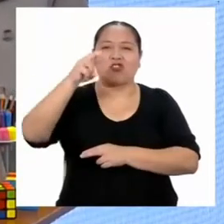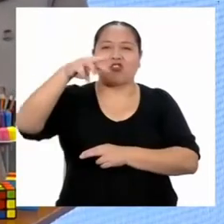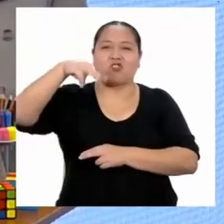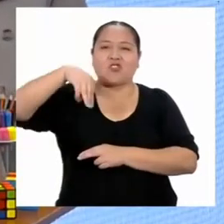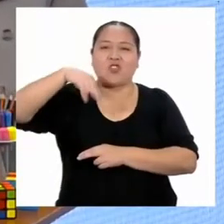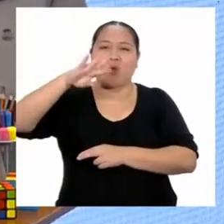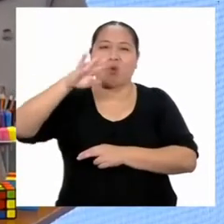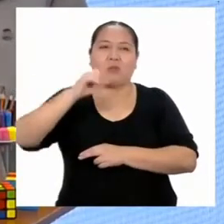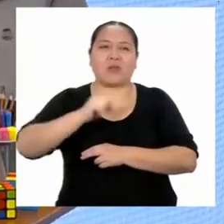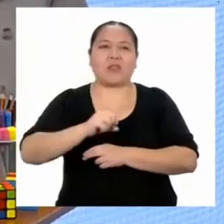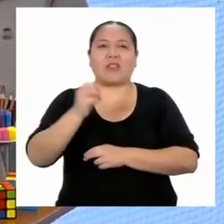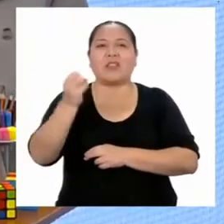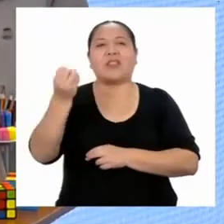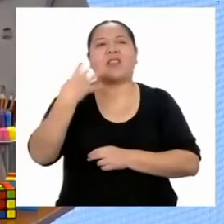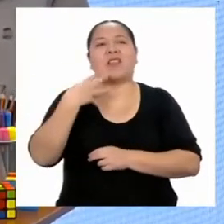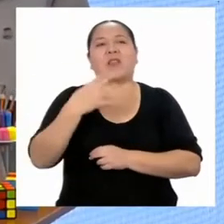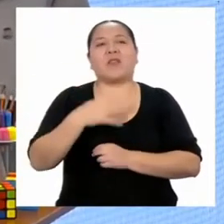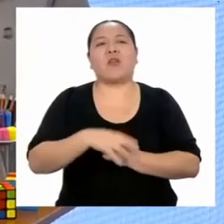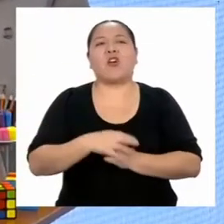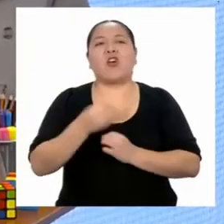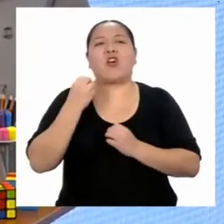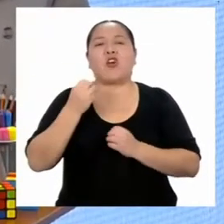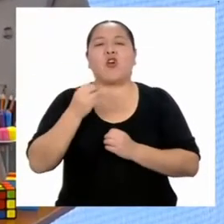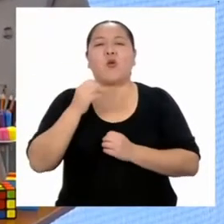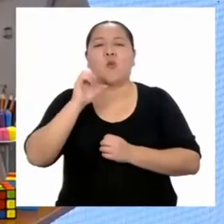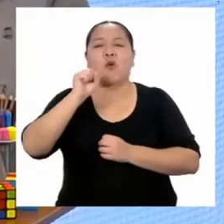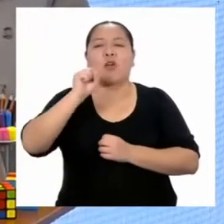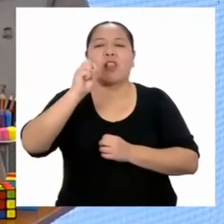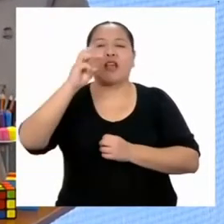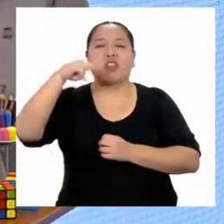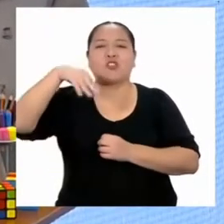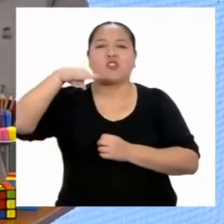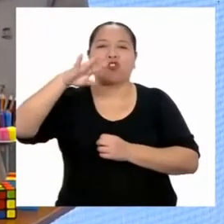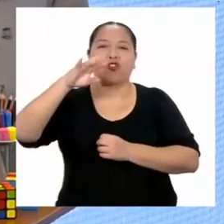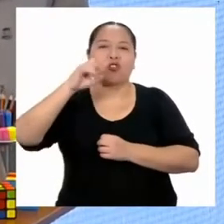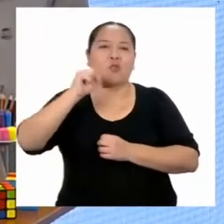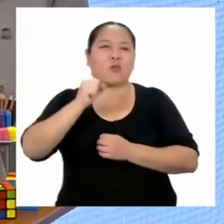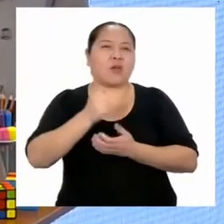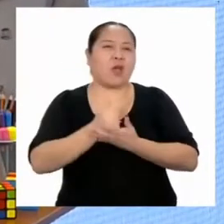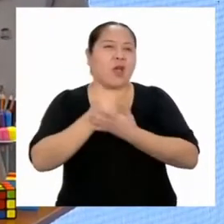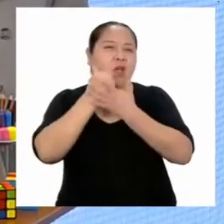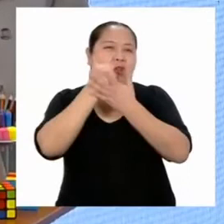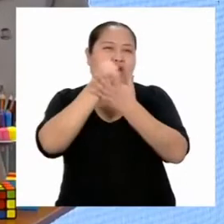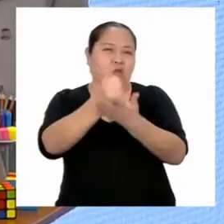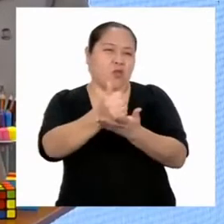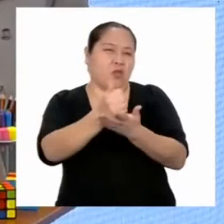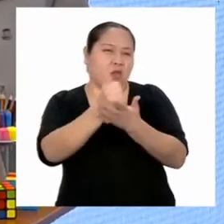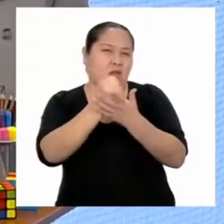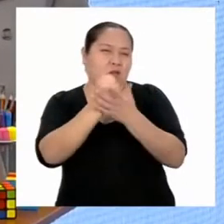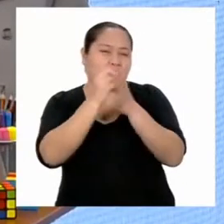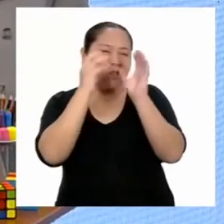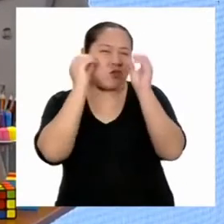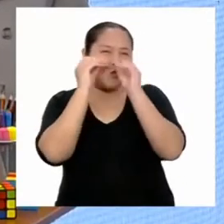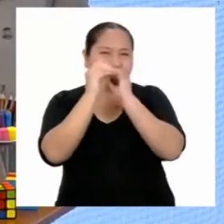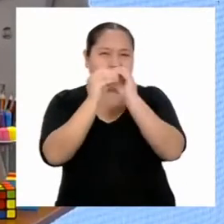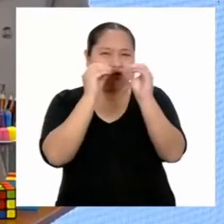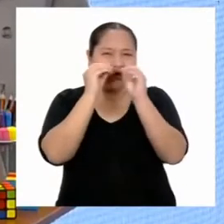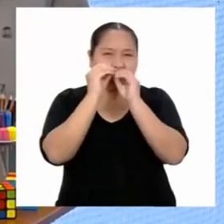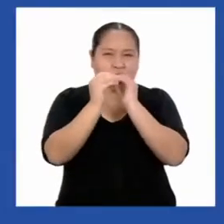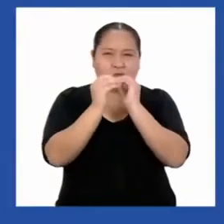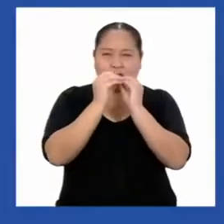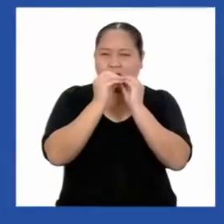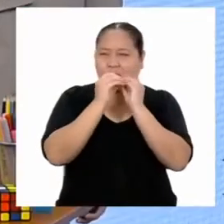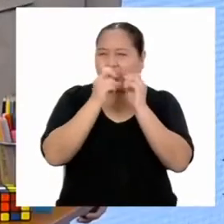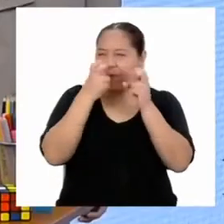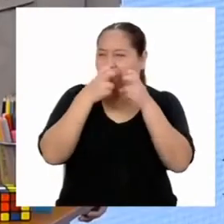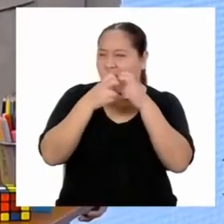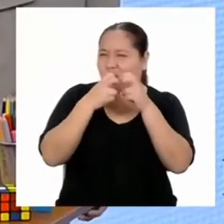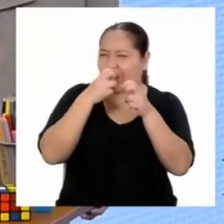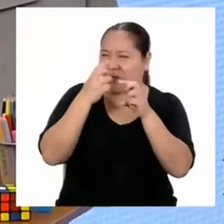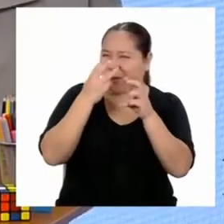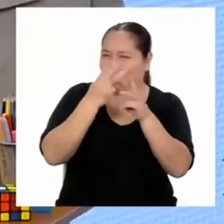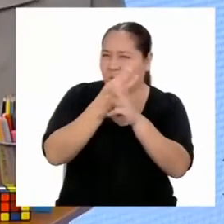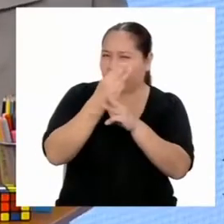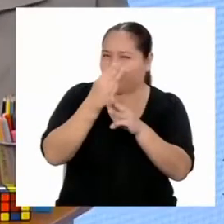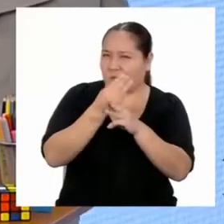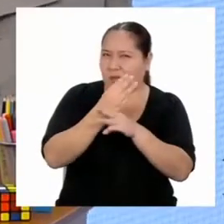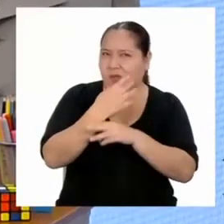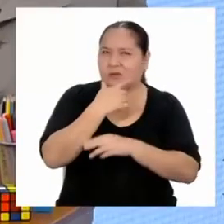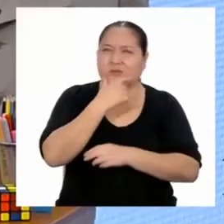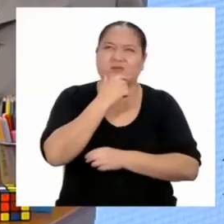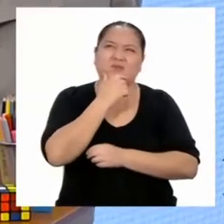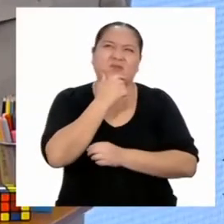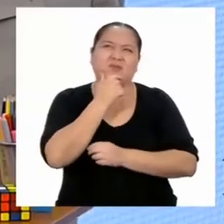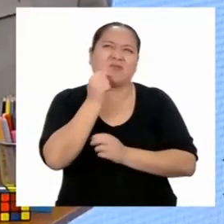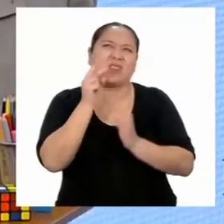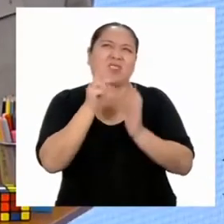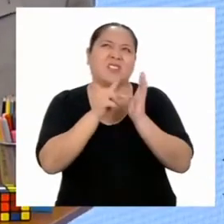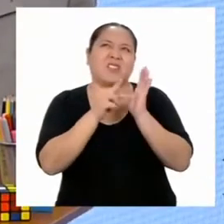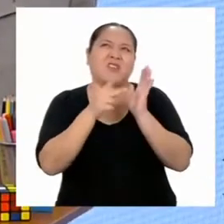Jonathan, ¿cómo las sombras pueden ayudarnos a resolver un misterio matemático? ¿Qué tienen